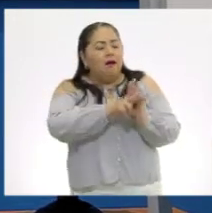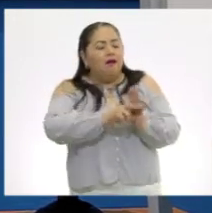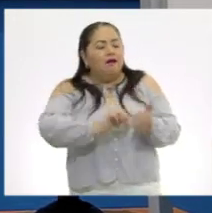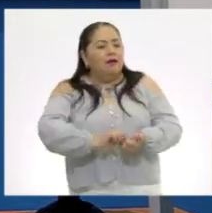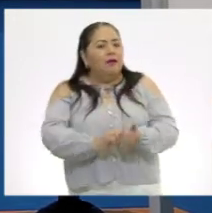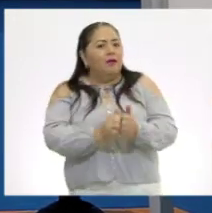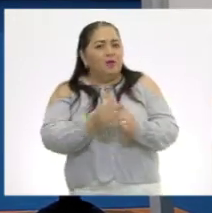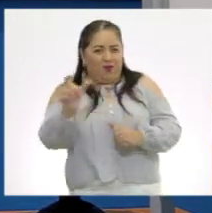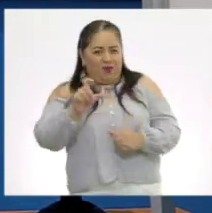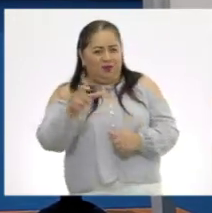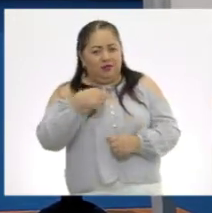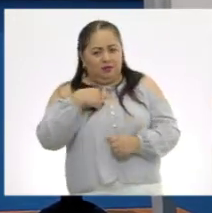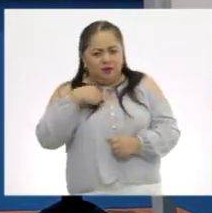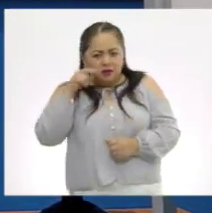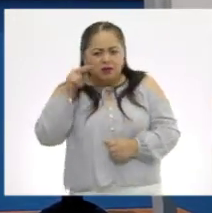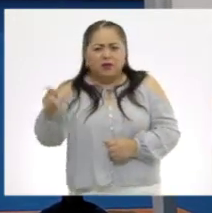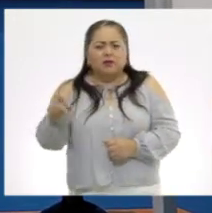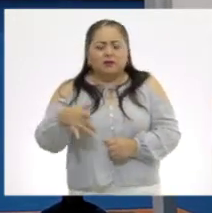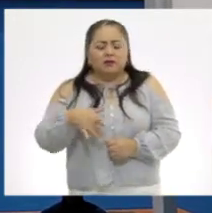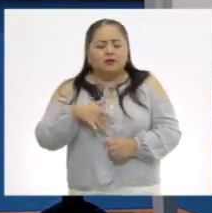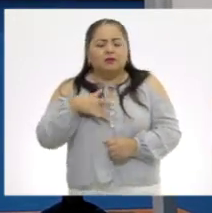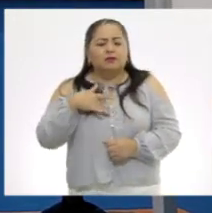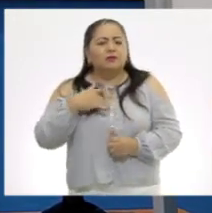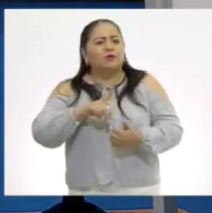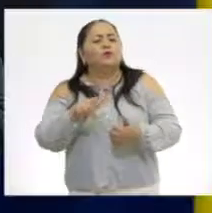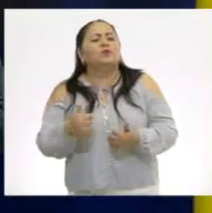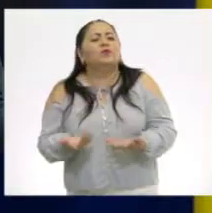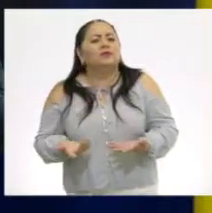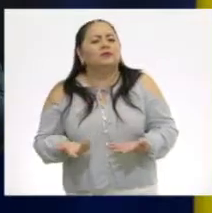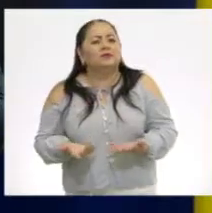Después de que te escuché, ¿qué fue lo que tú sentías?